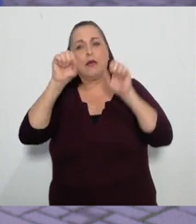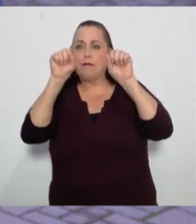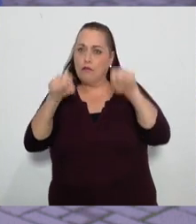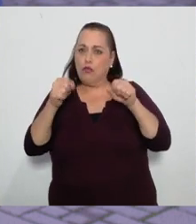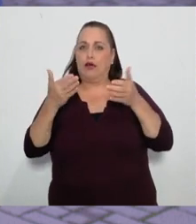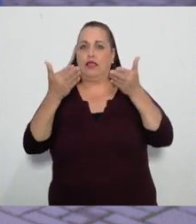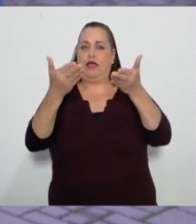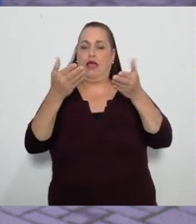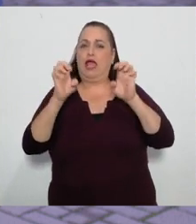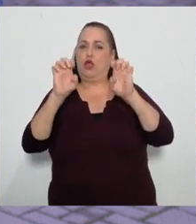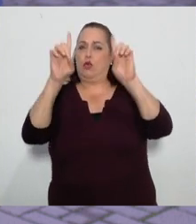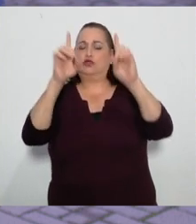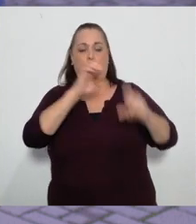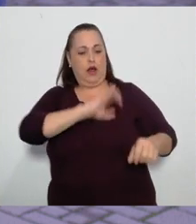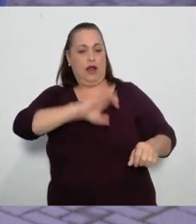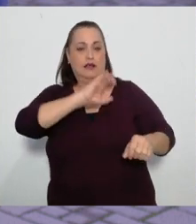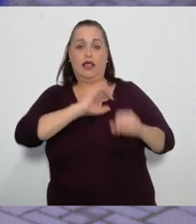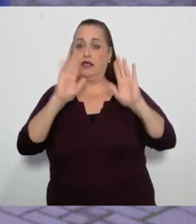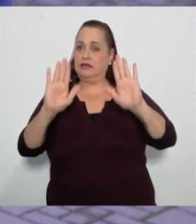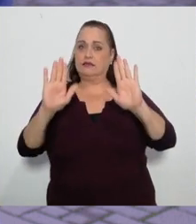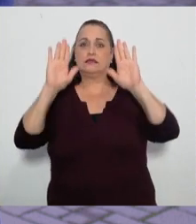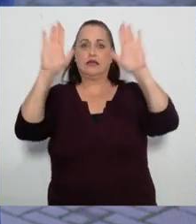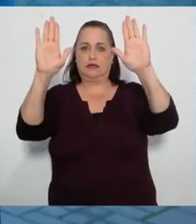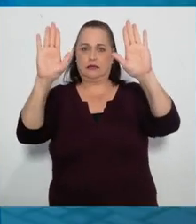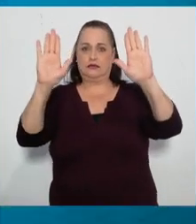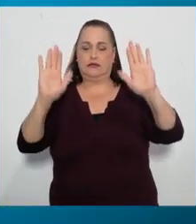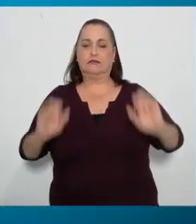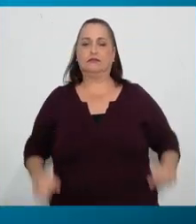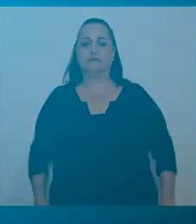una educación de calidad y excelencia.